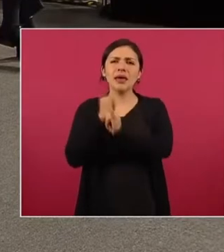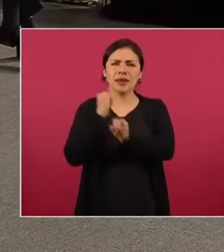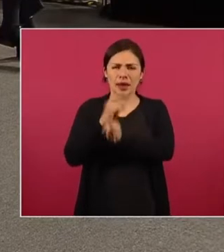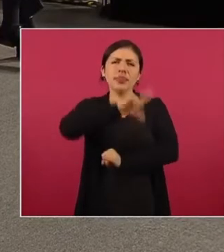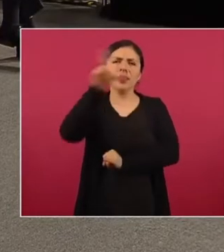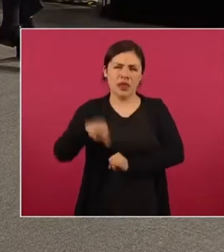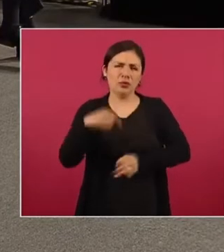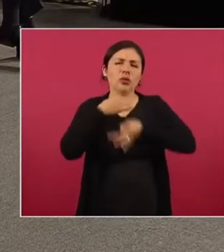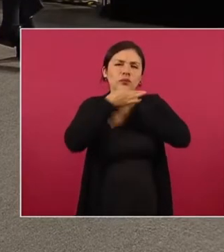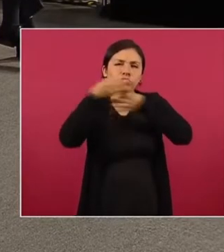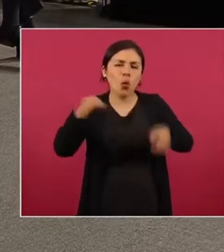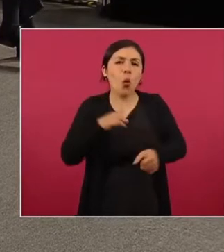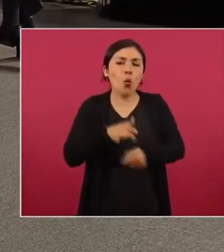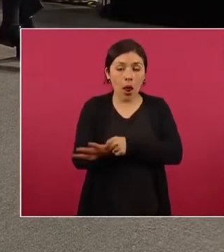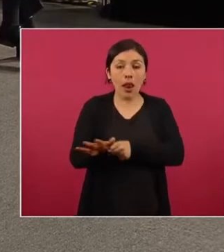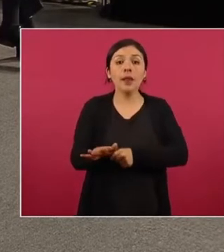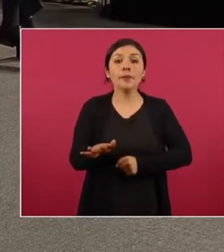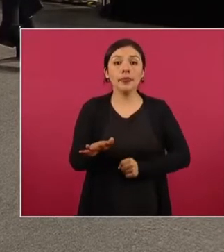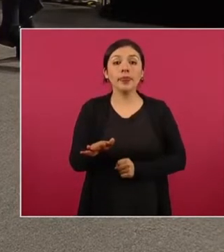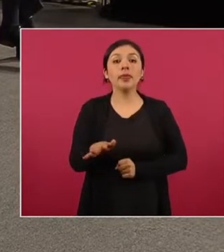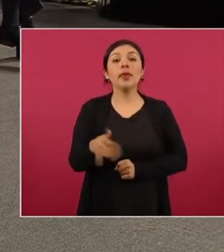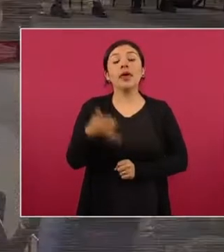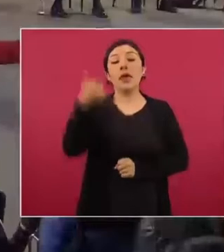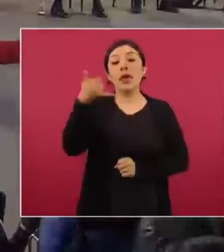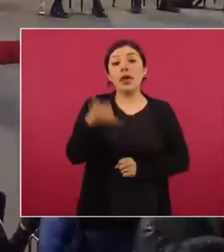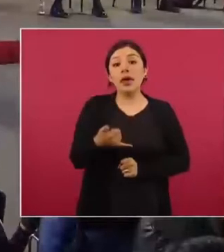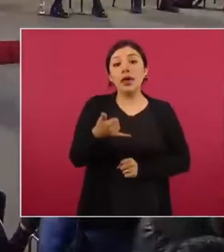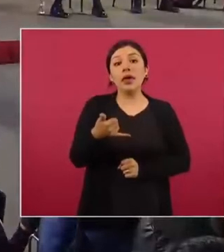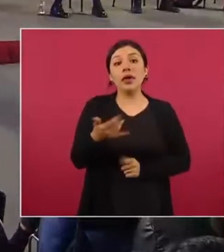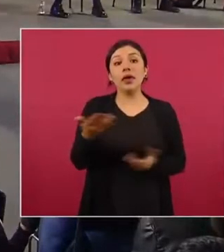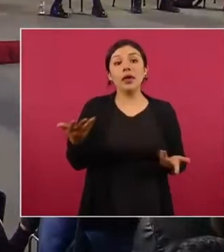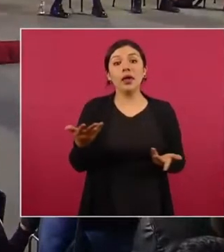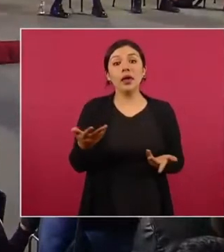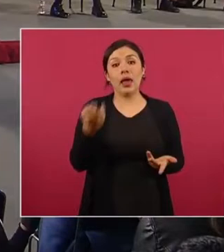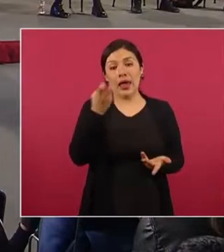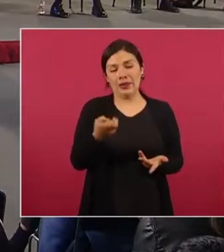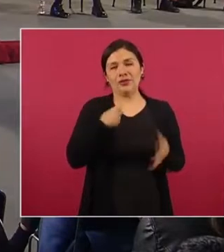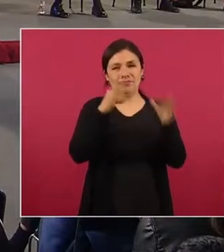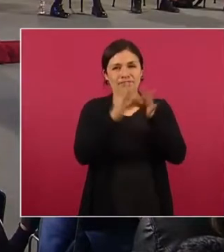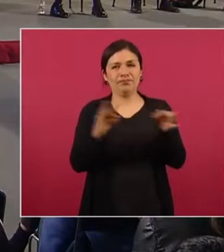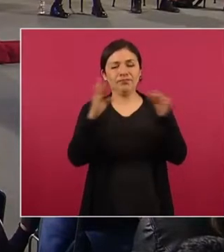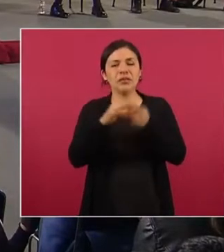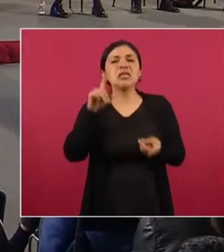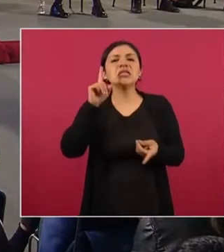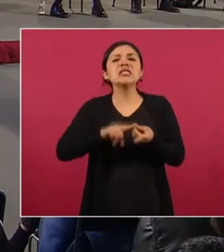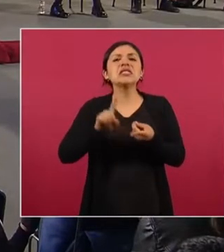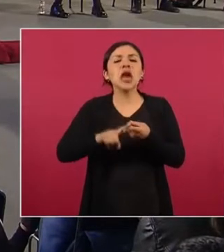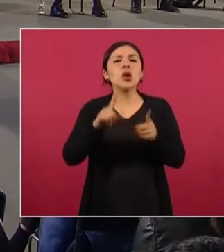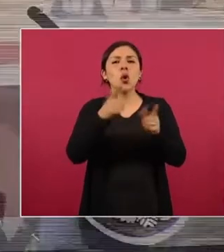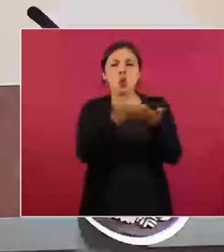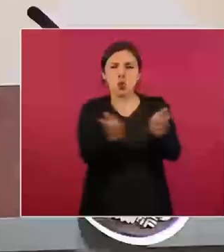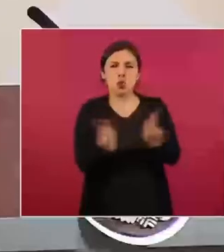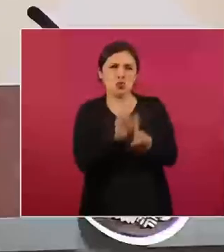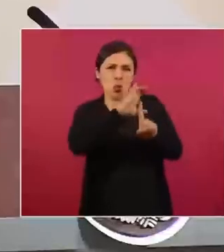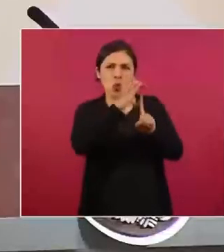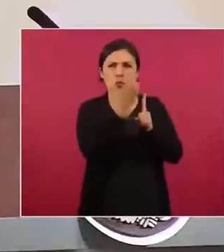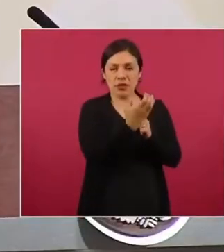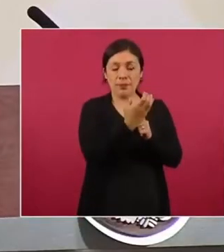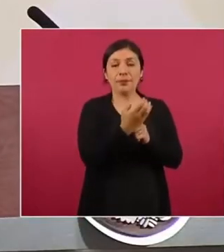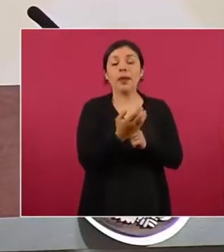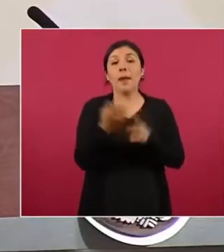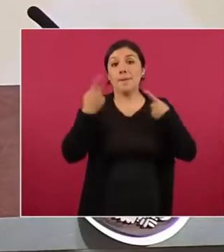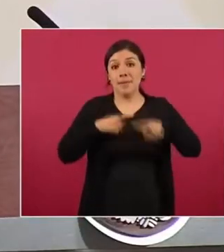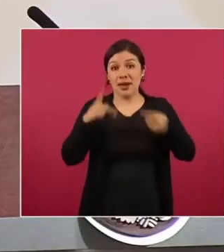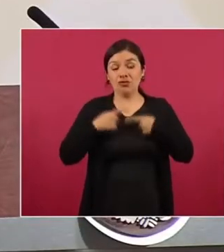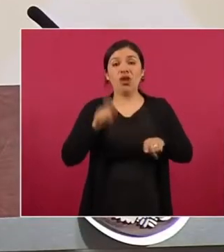que vamos a dar a conocer y damos aquí a conocer quiénes integran este comité. Los miembros de